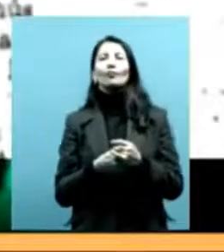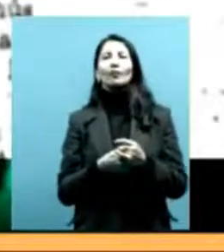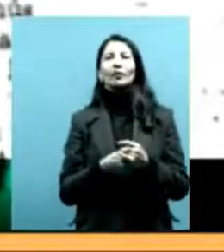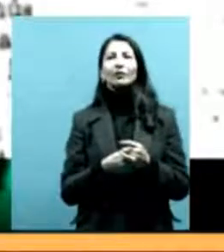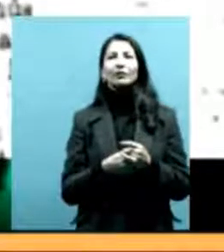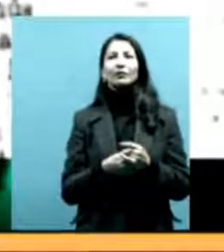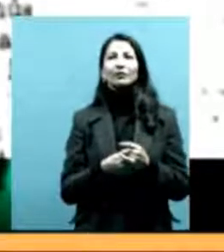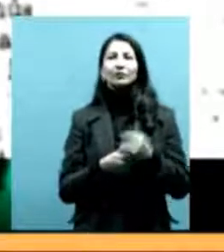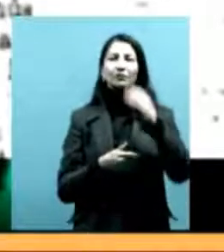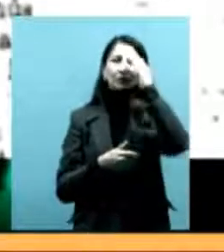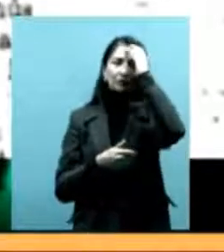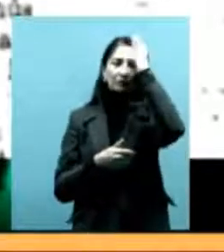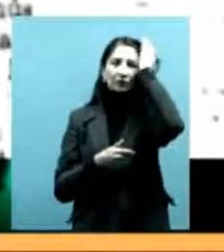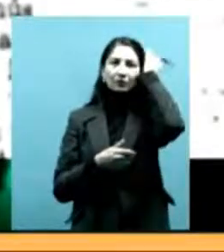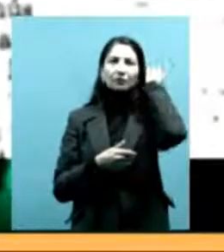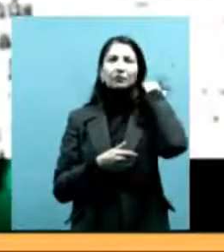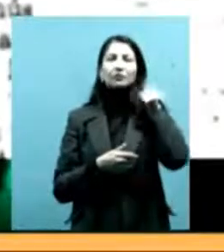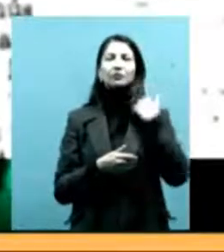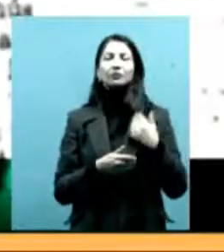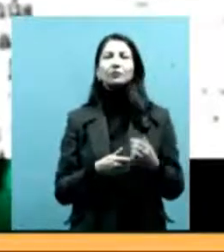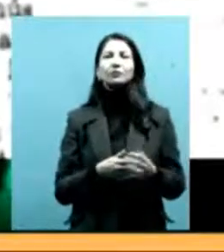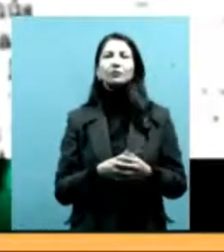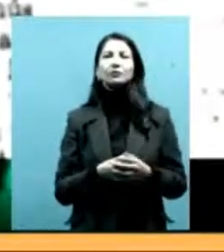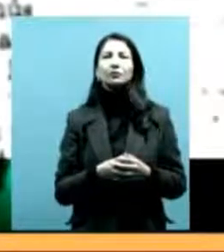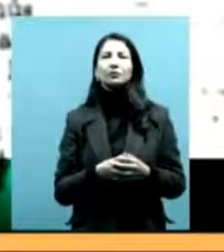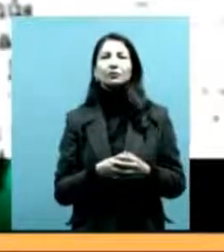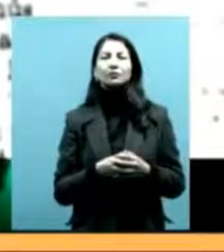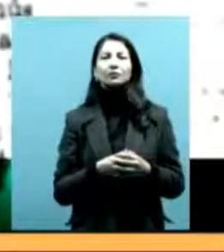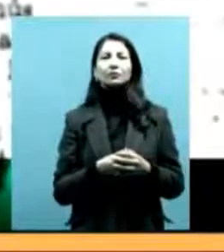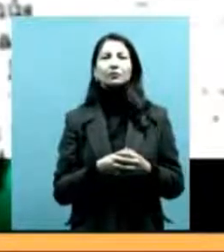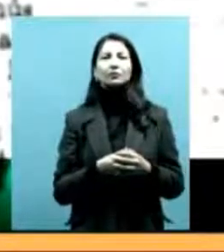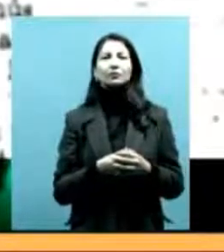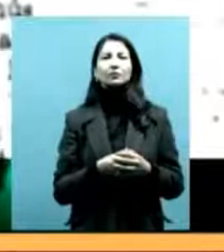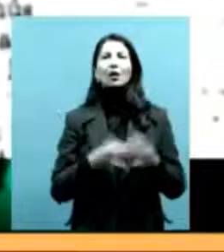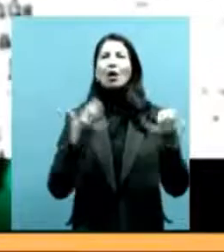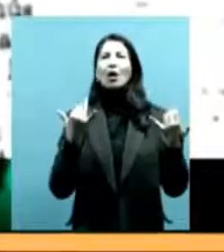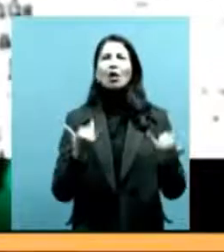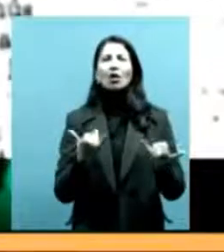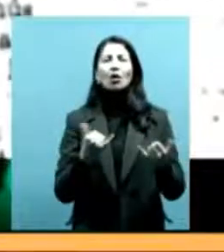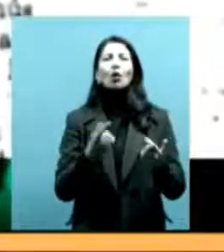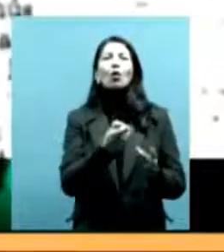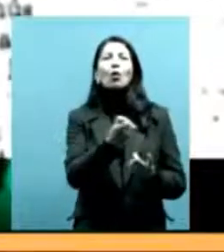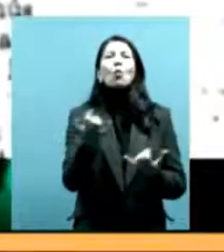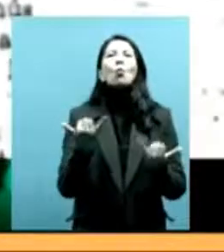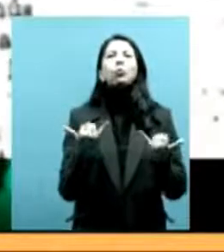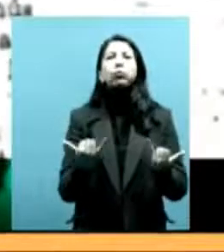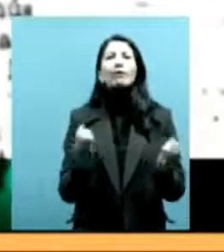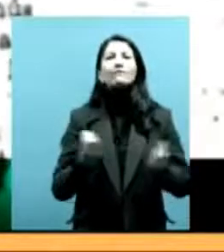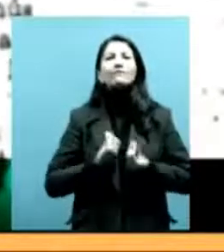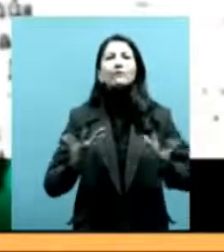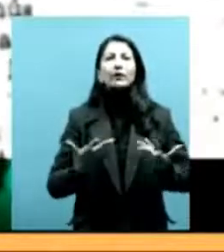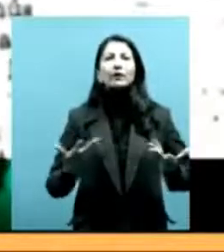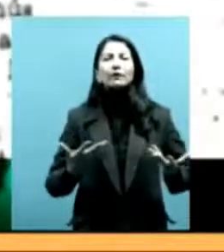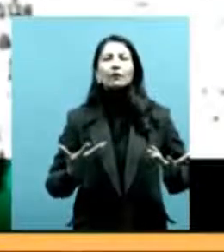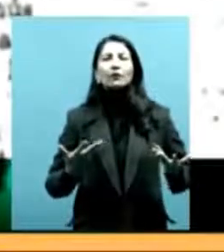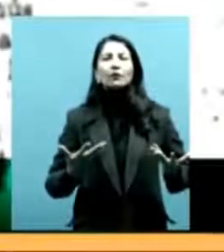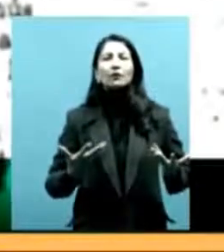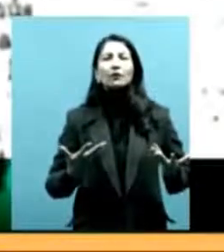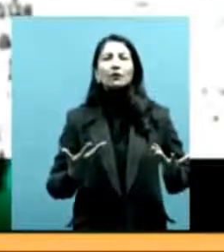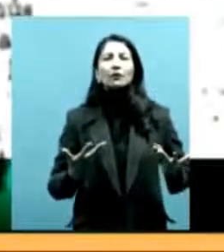García en 1879. Y dice, todavía vivos, ¿sí? En